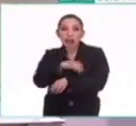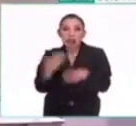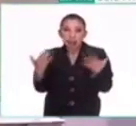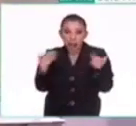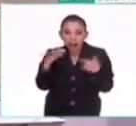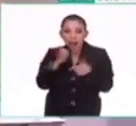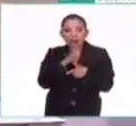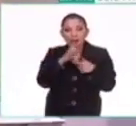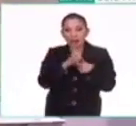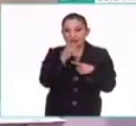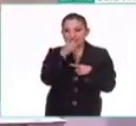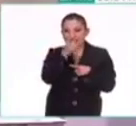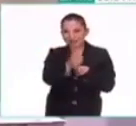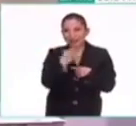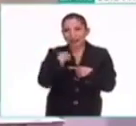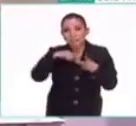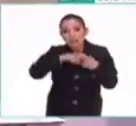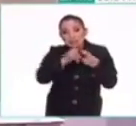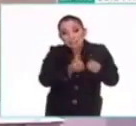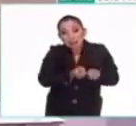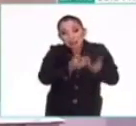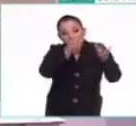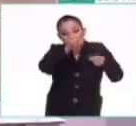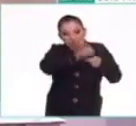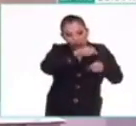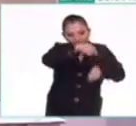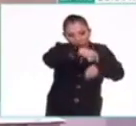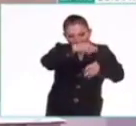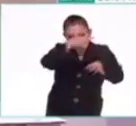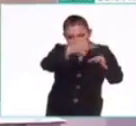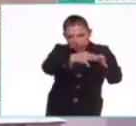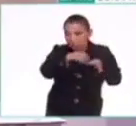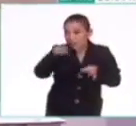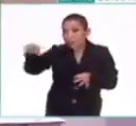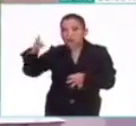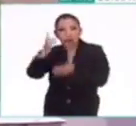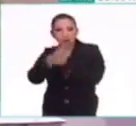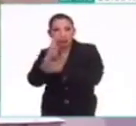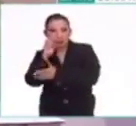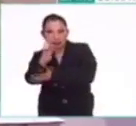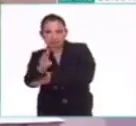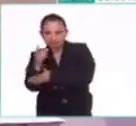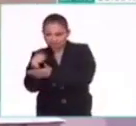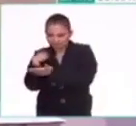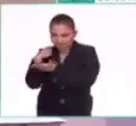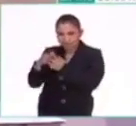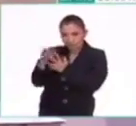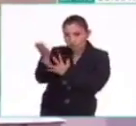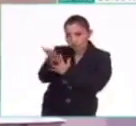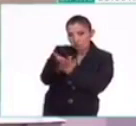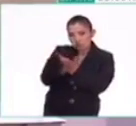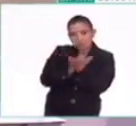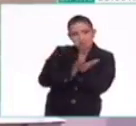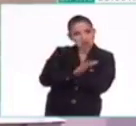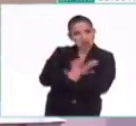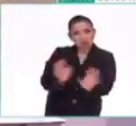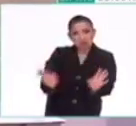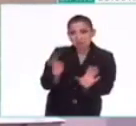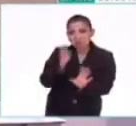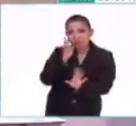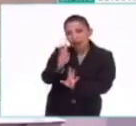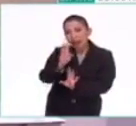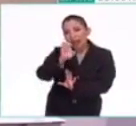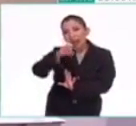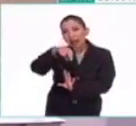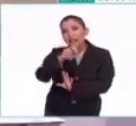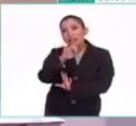Entonces, por eso decimos, entra la primavera tal día, tal hora. Ellos simplemente sacan una mitad. Entonces, se llama